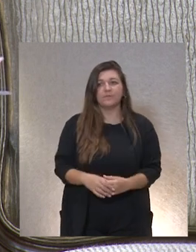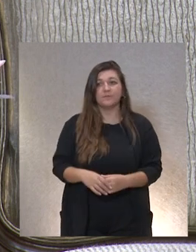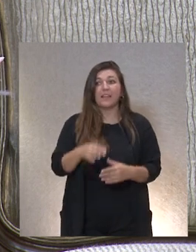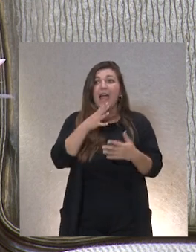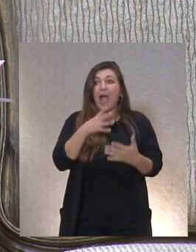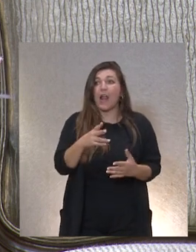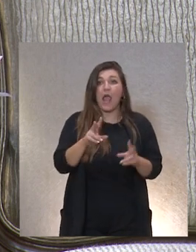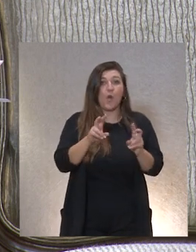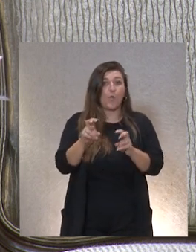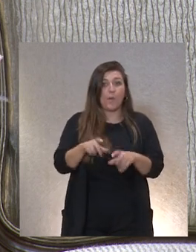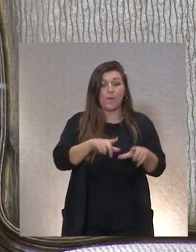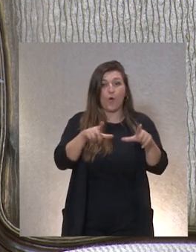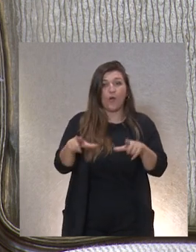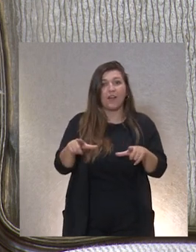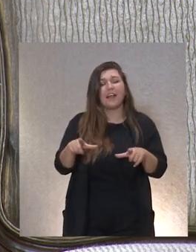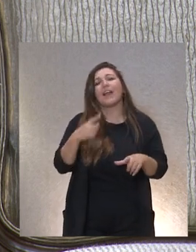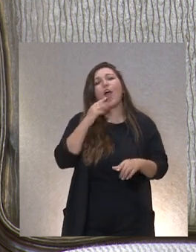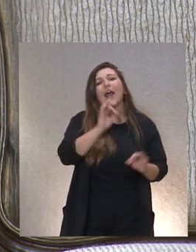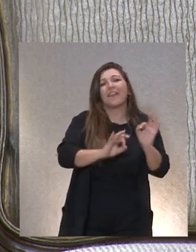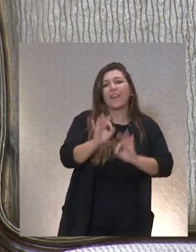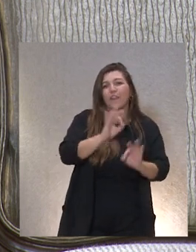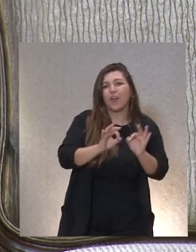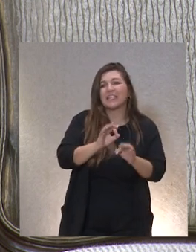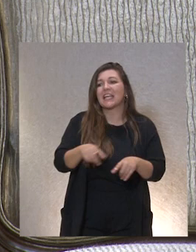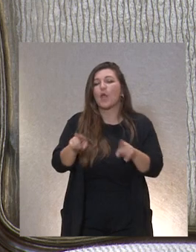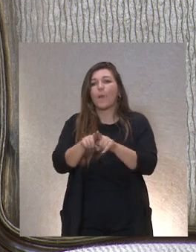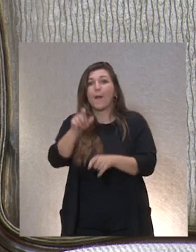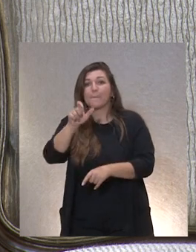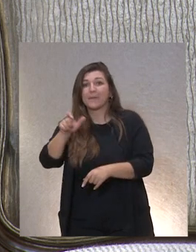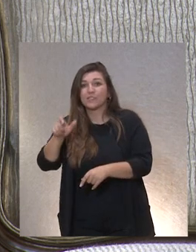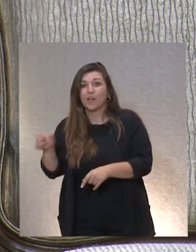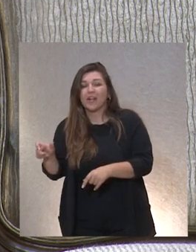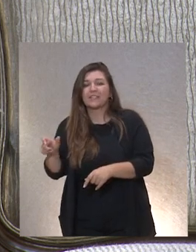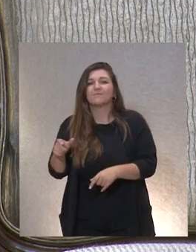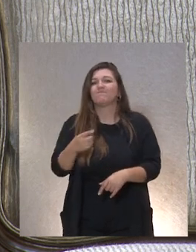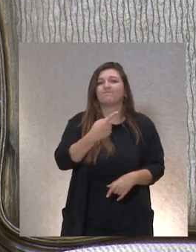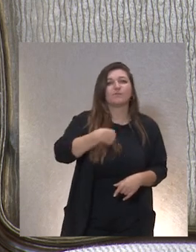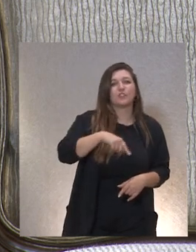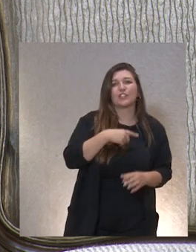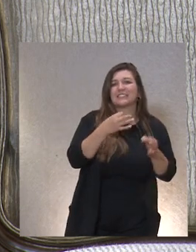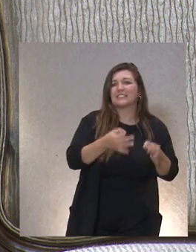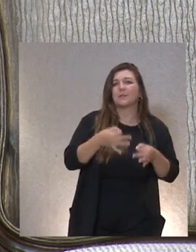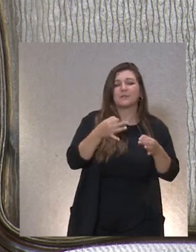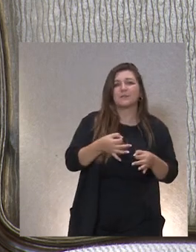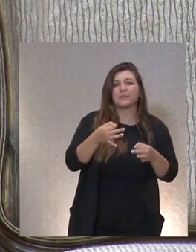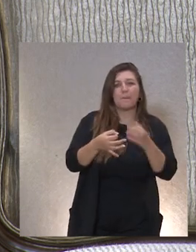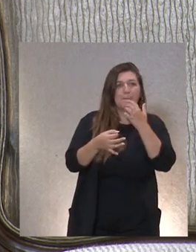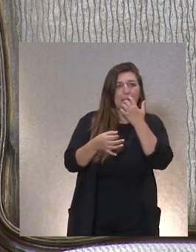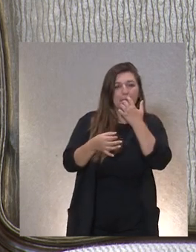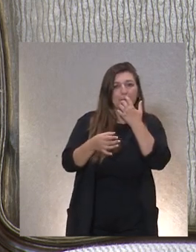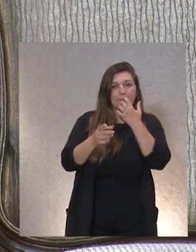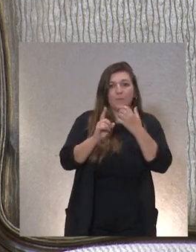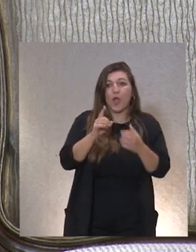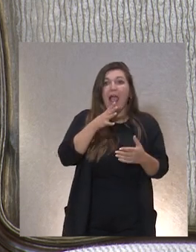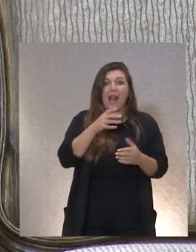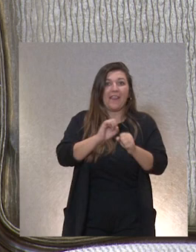nos lleva a una nueva revisión. Las organizaciones, al igual que las personas, no somos, continuamente estamos siendo. La era